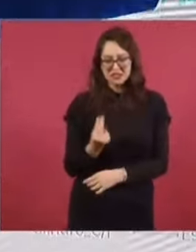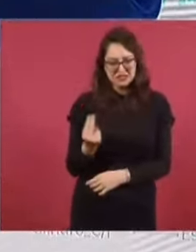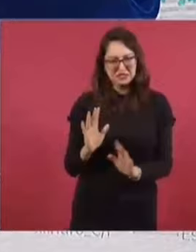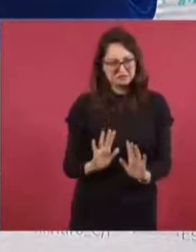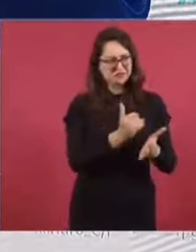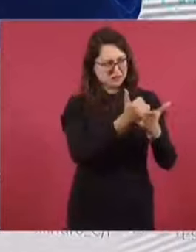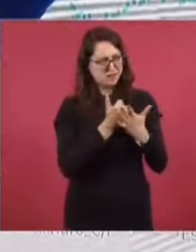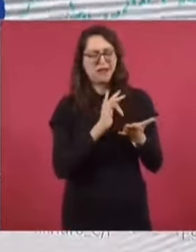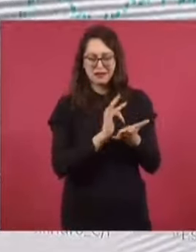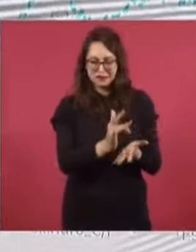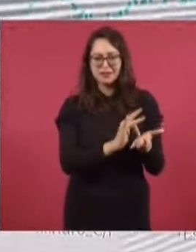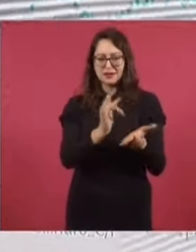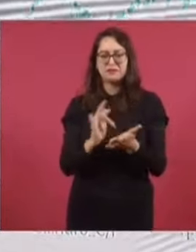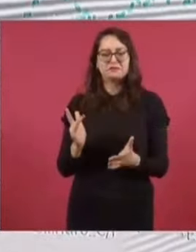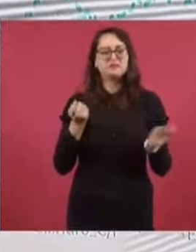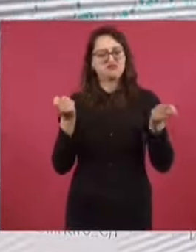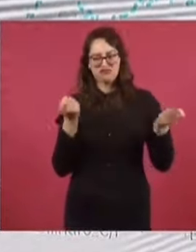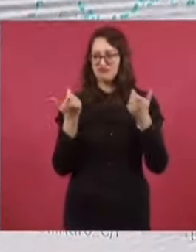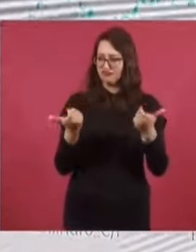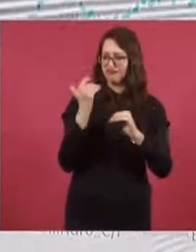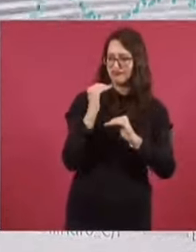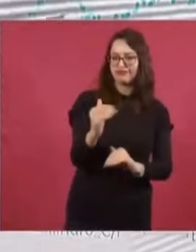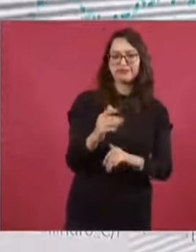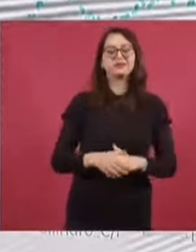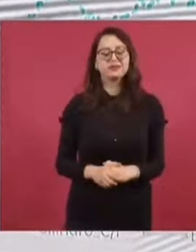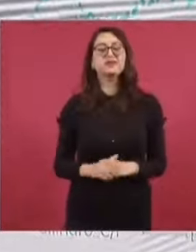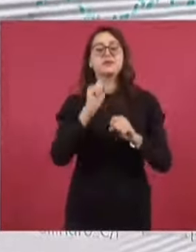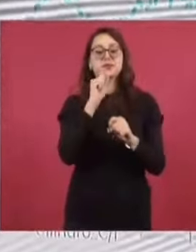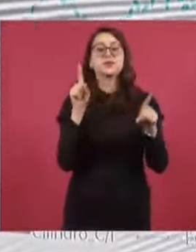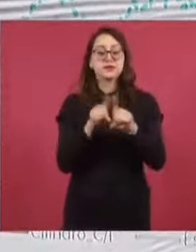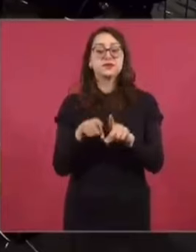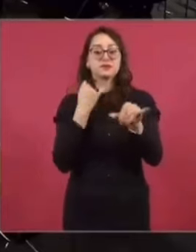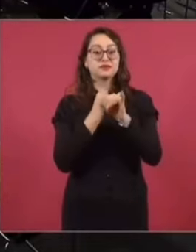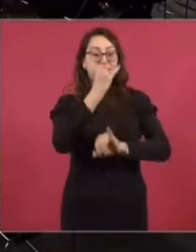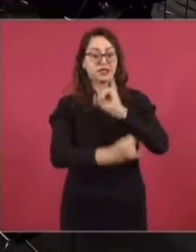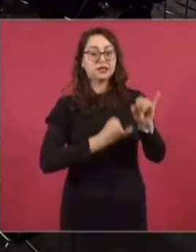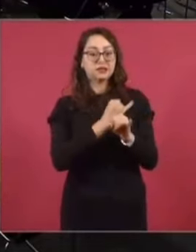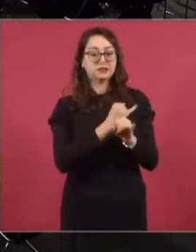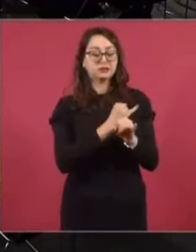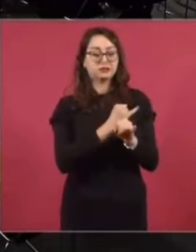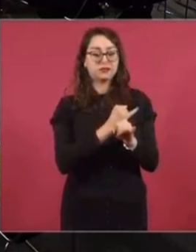ayudaron a que se controlaran los precios. Y también a nivel internacional,